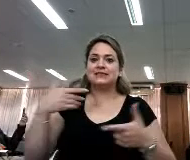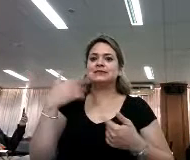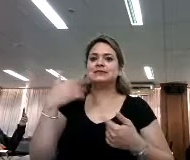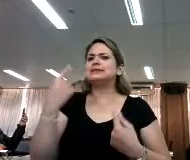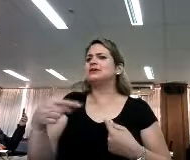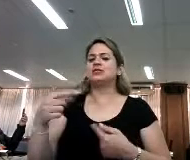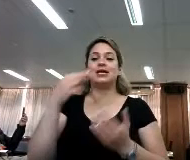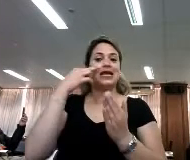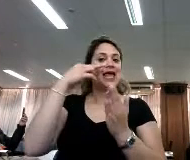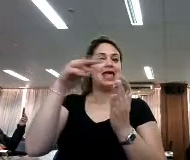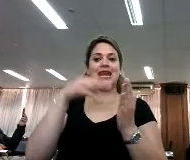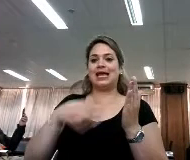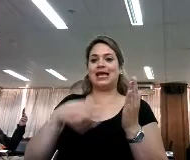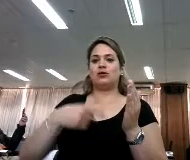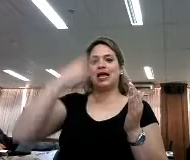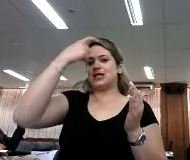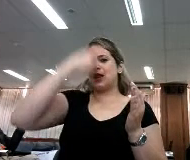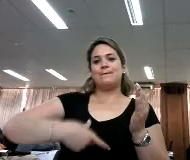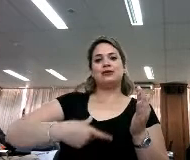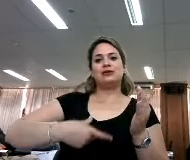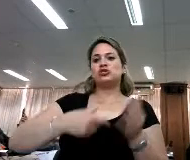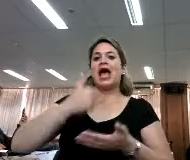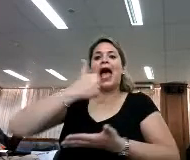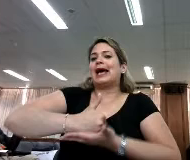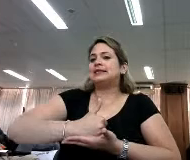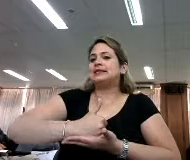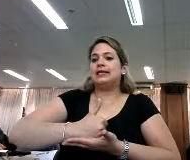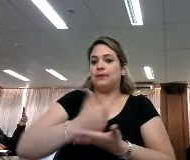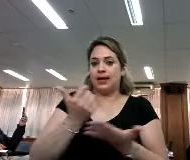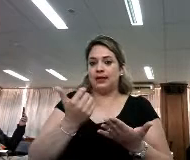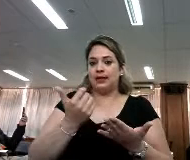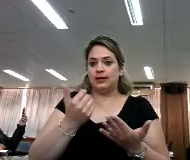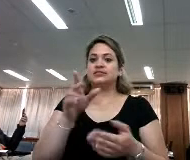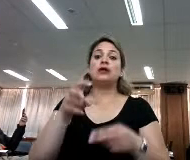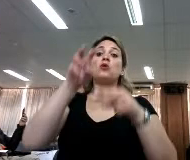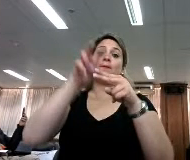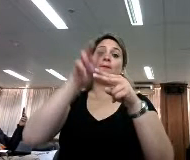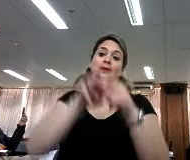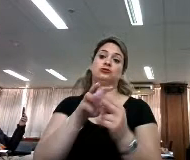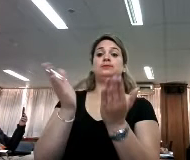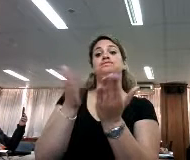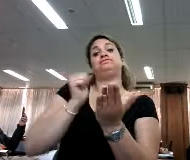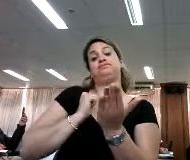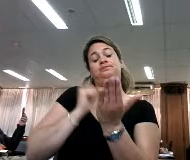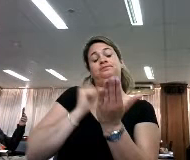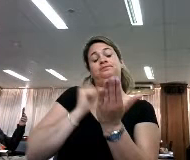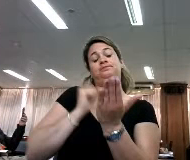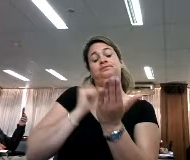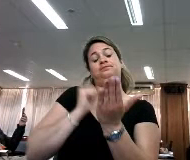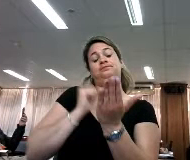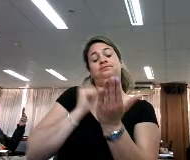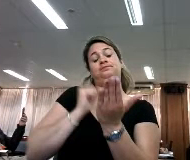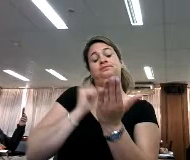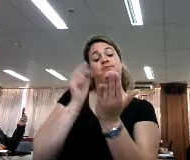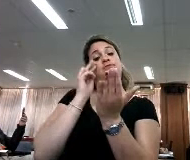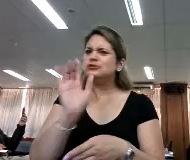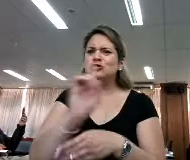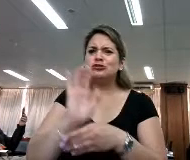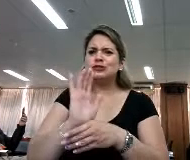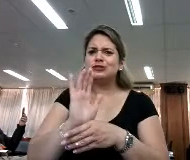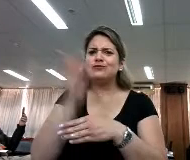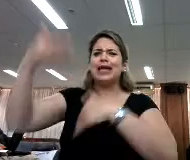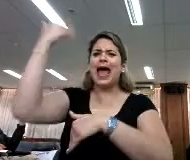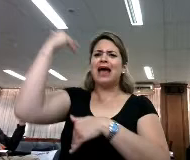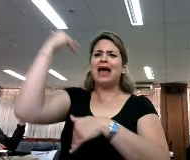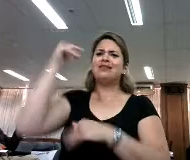ya es una persona activa en la lectura. El lector ya no está sentado pasivamente. Y con esto, ojo, no quiero decir que antes lo